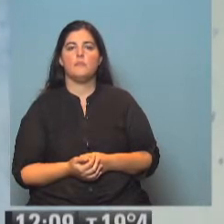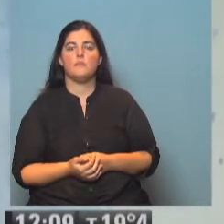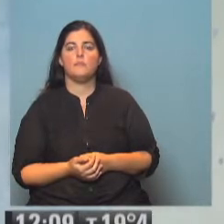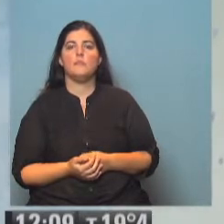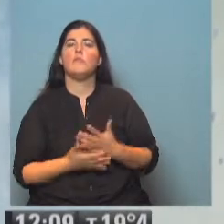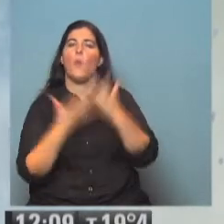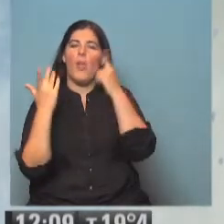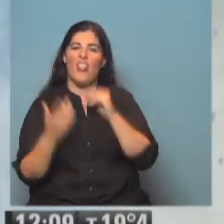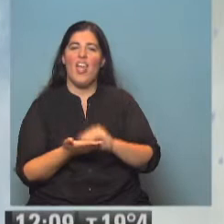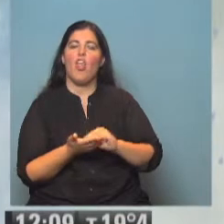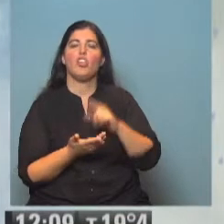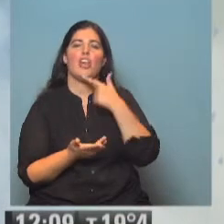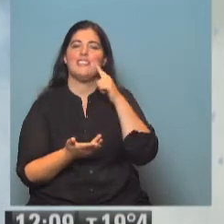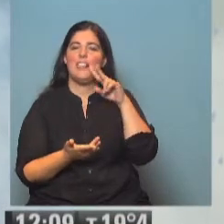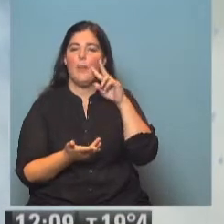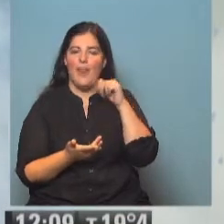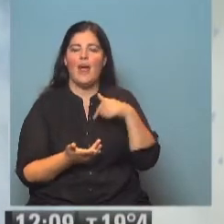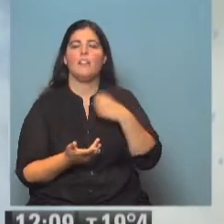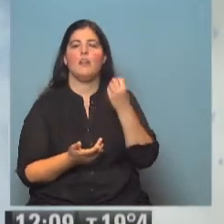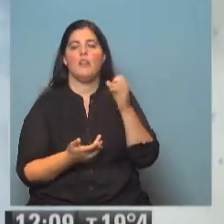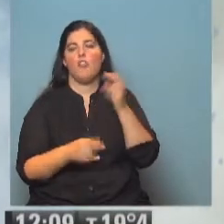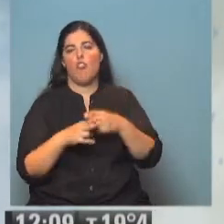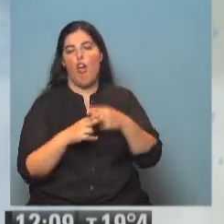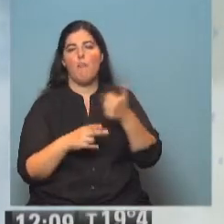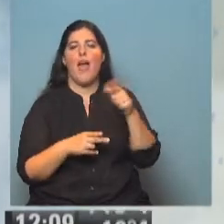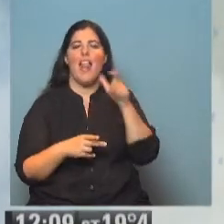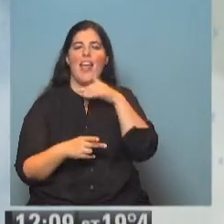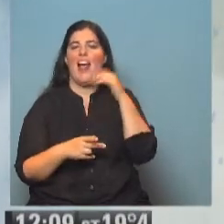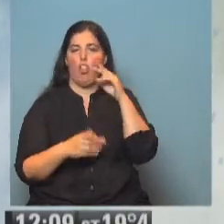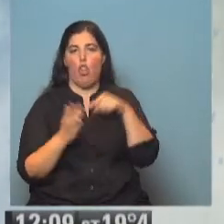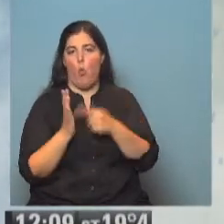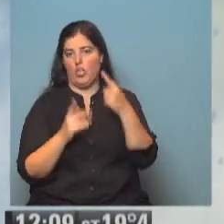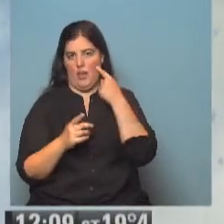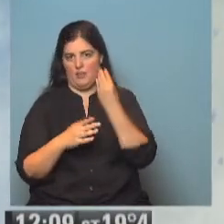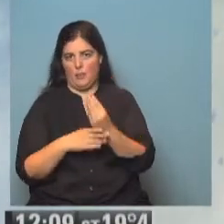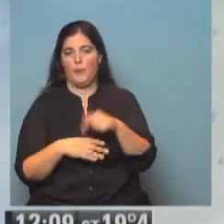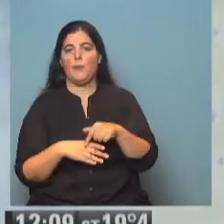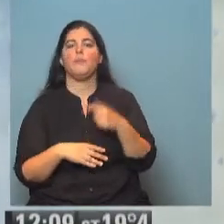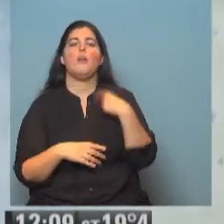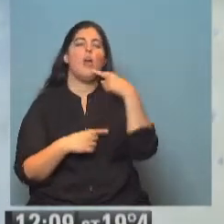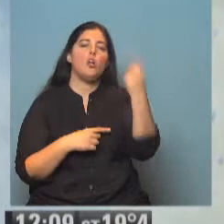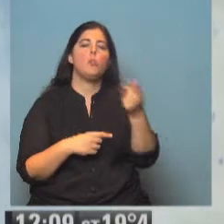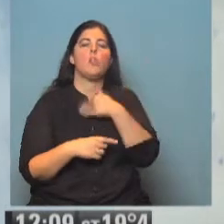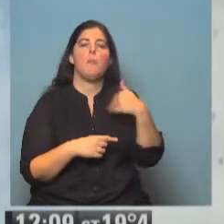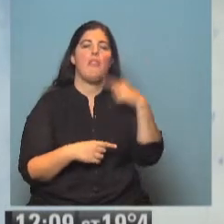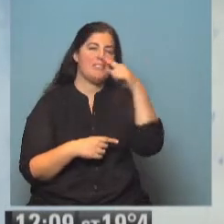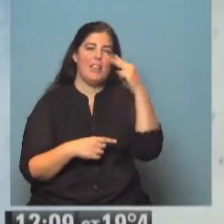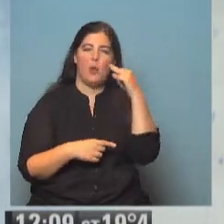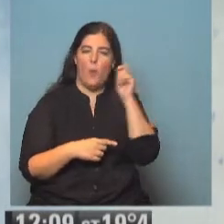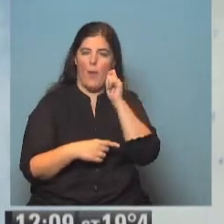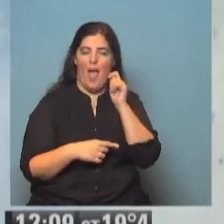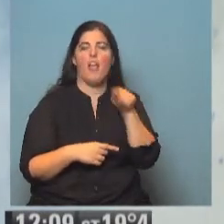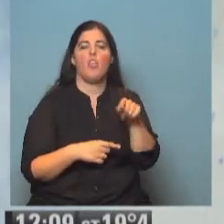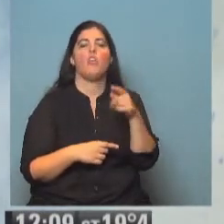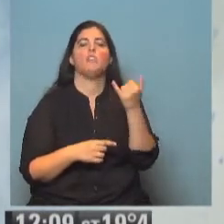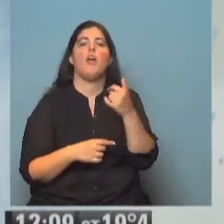Buen día doctora Silvina, me llamo Alejandro y soy de la ciudad de Buenos Aires. La consulto por mi madre de 79 años, quien padece